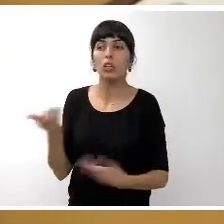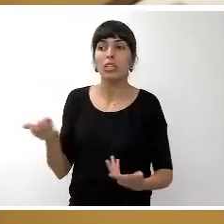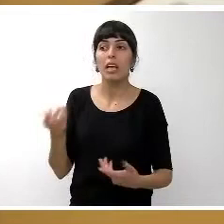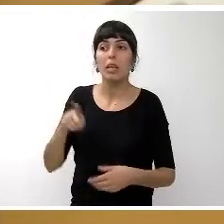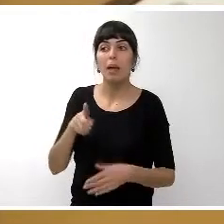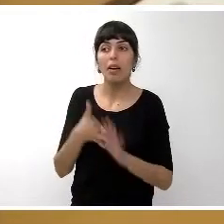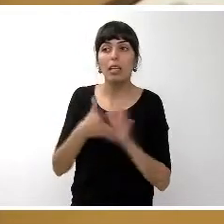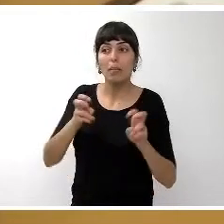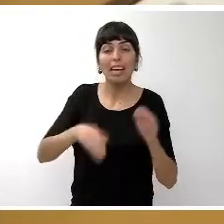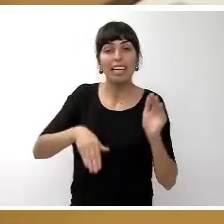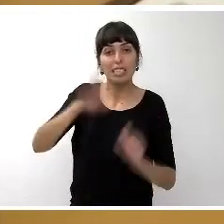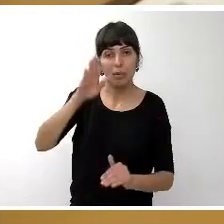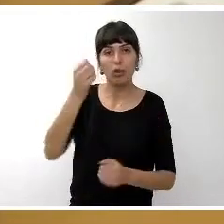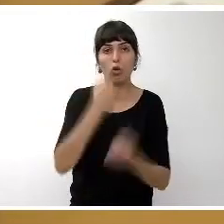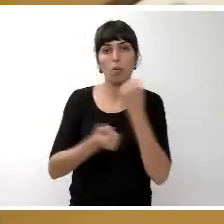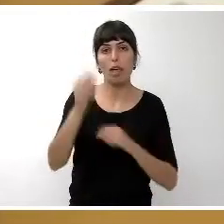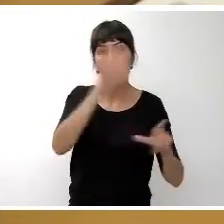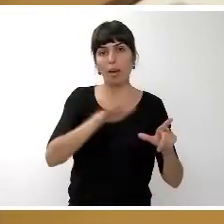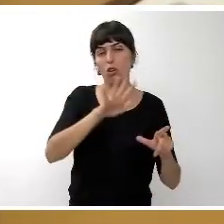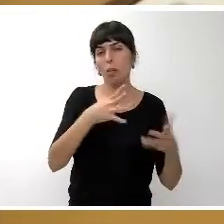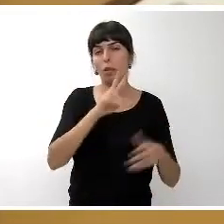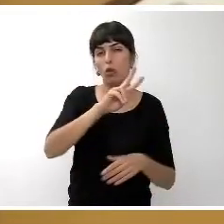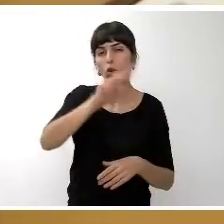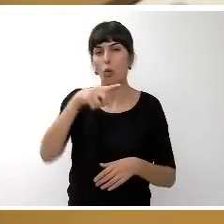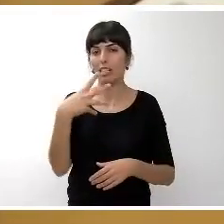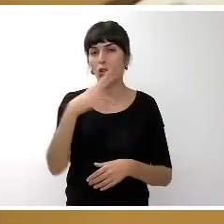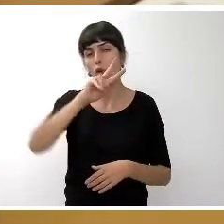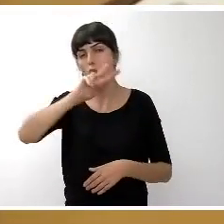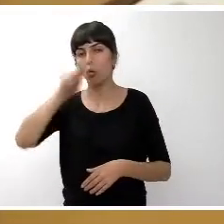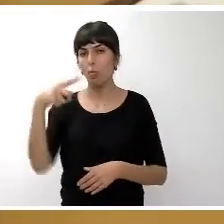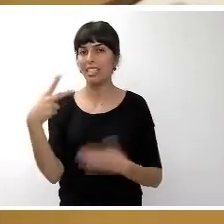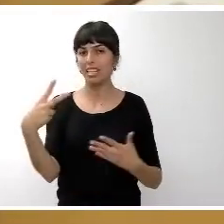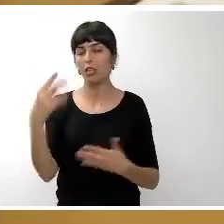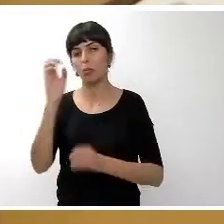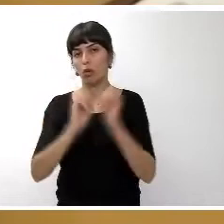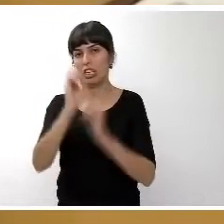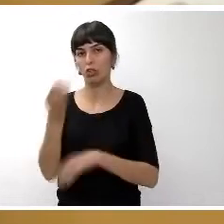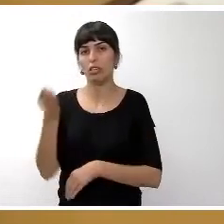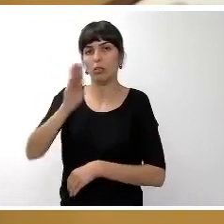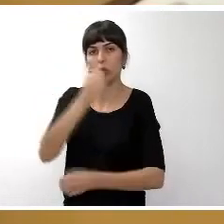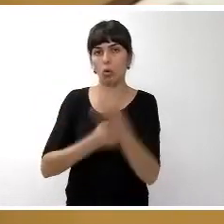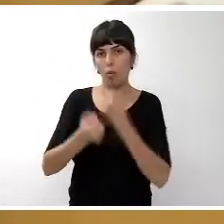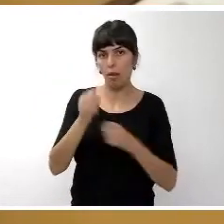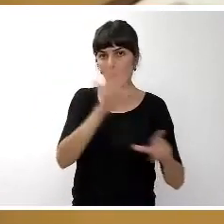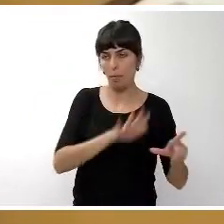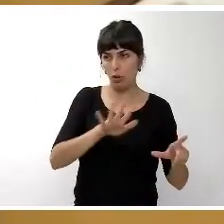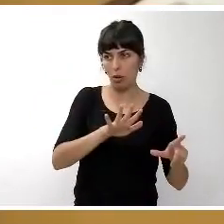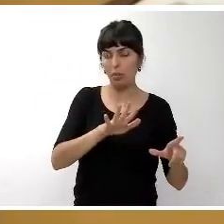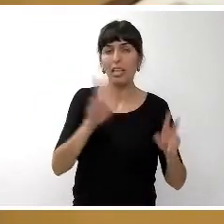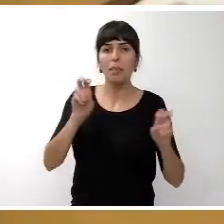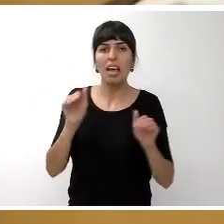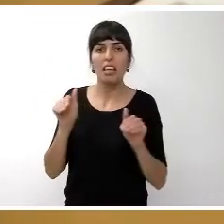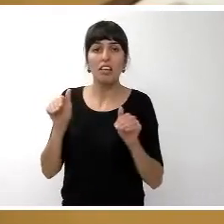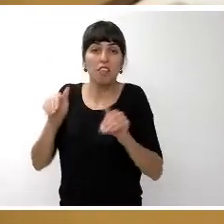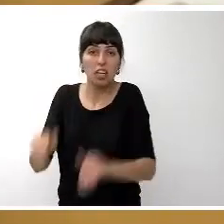de la economía española en torno al 2,5 2,7% la proyección de la inflación sobre un 0,9